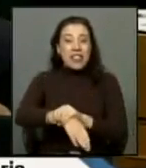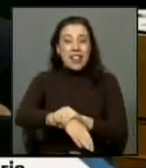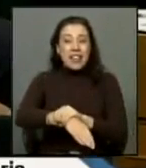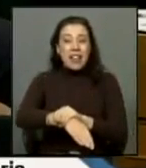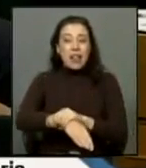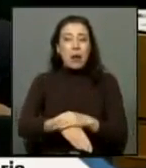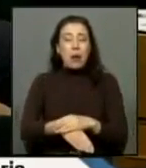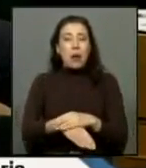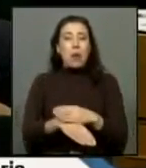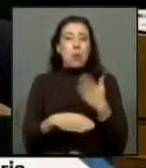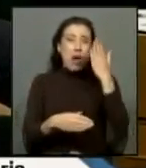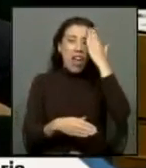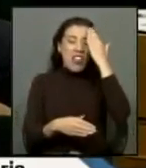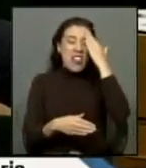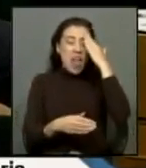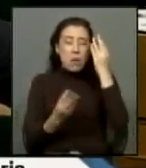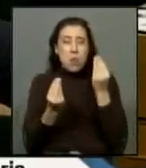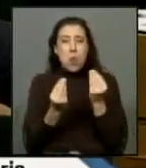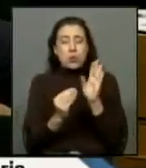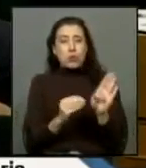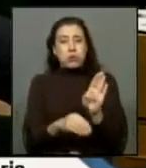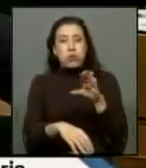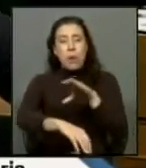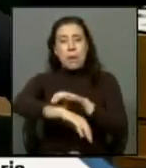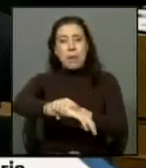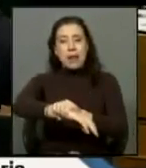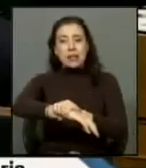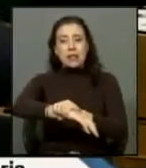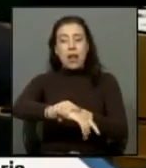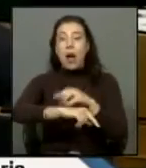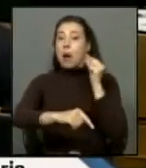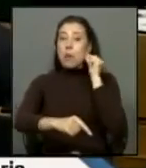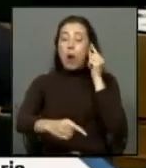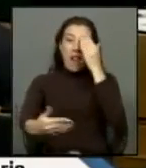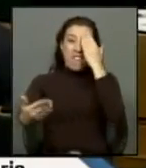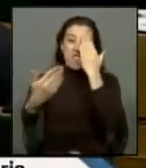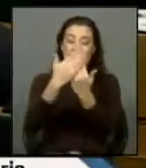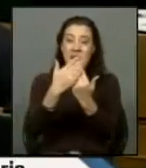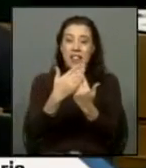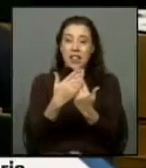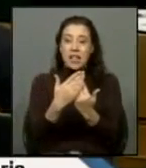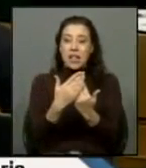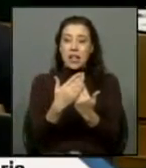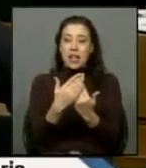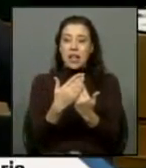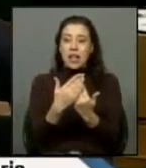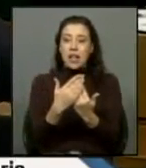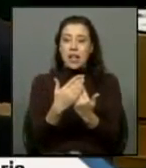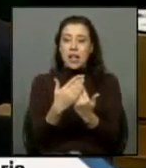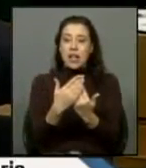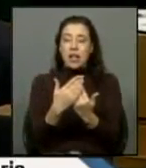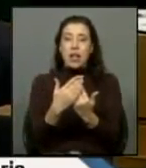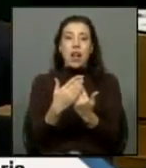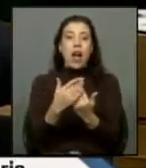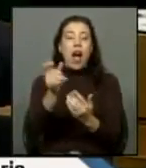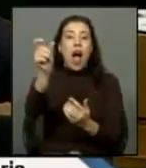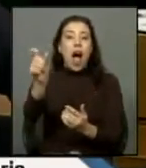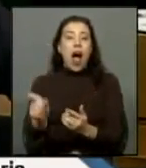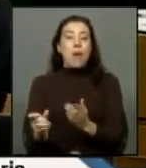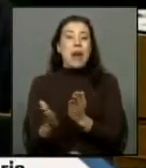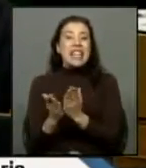de estar muchos días en prisión se enfrentó a un alumno de ella misma